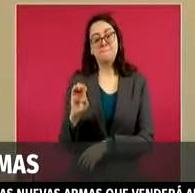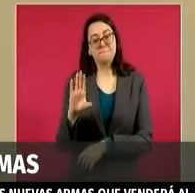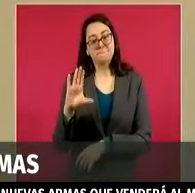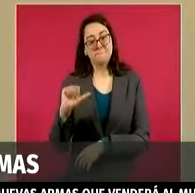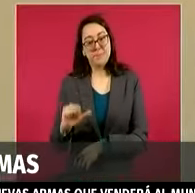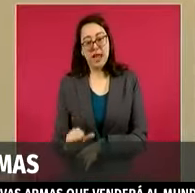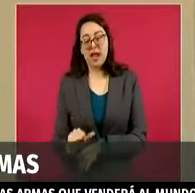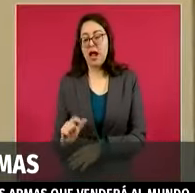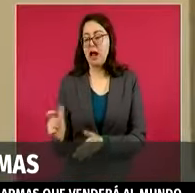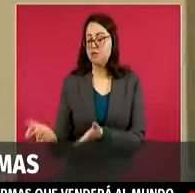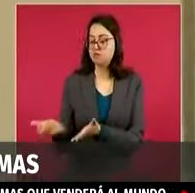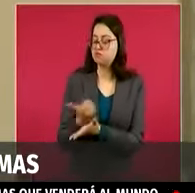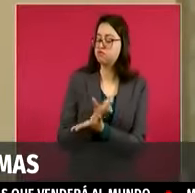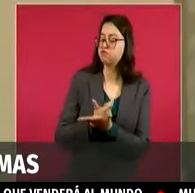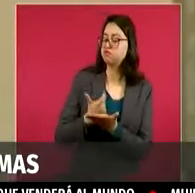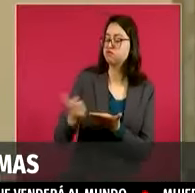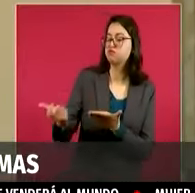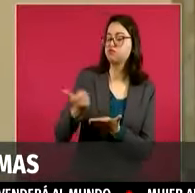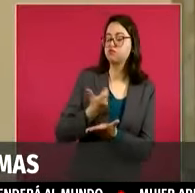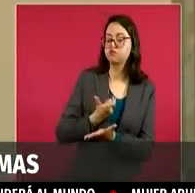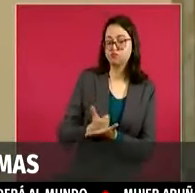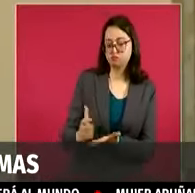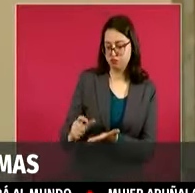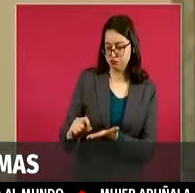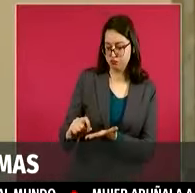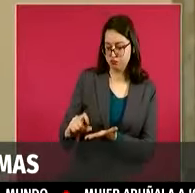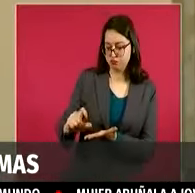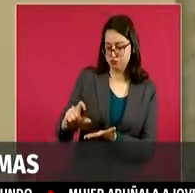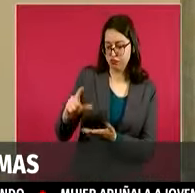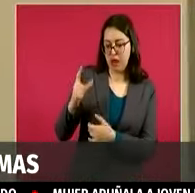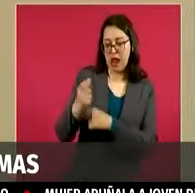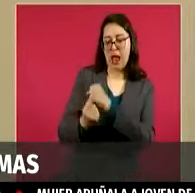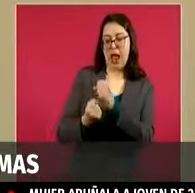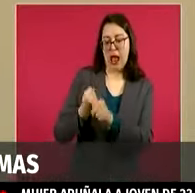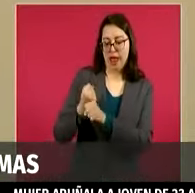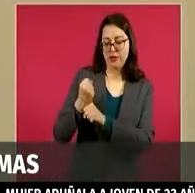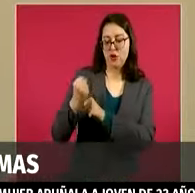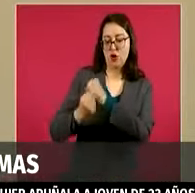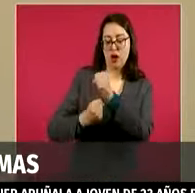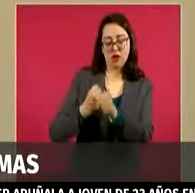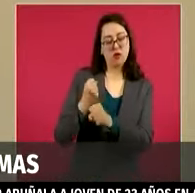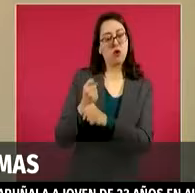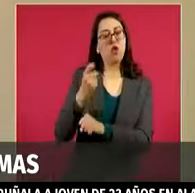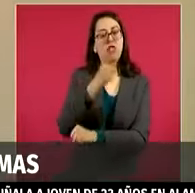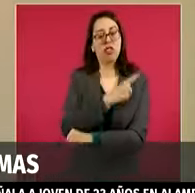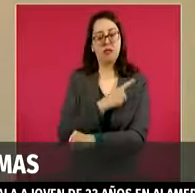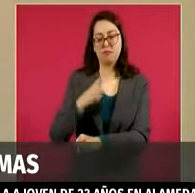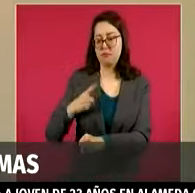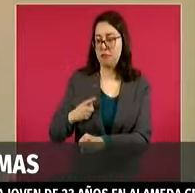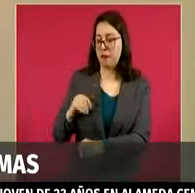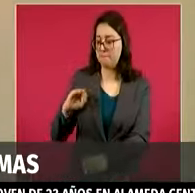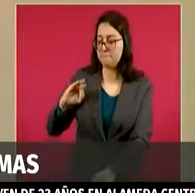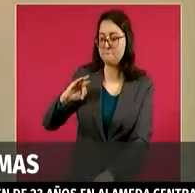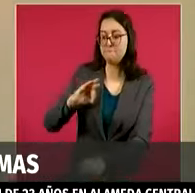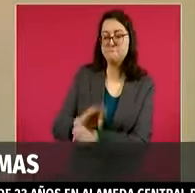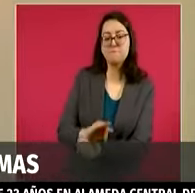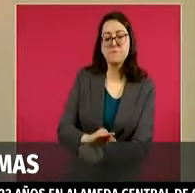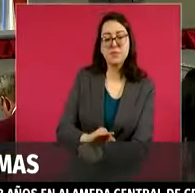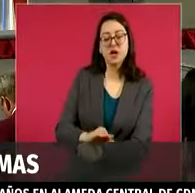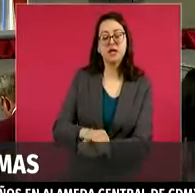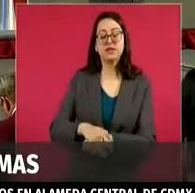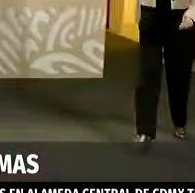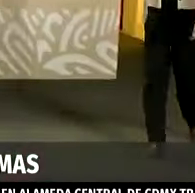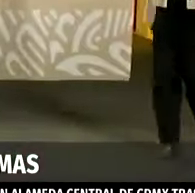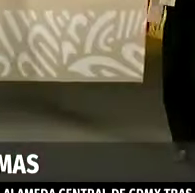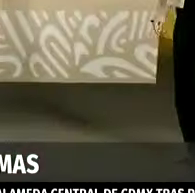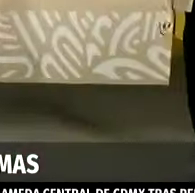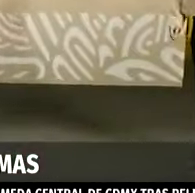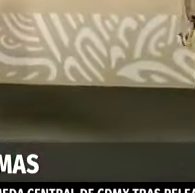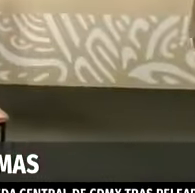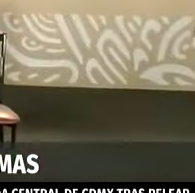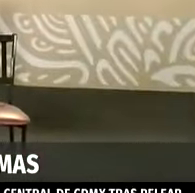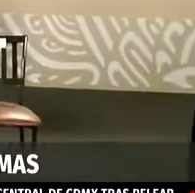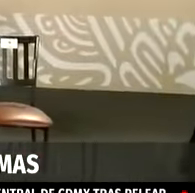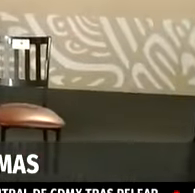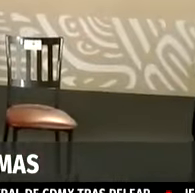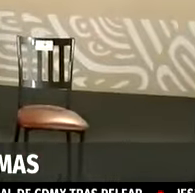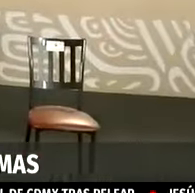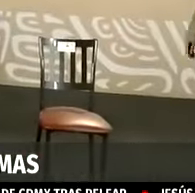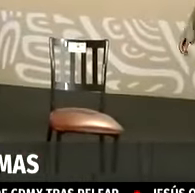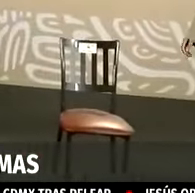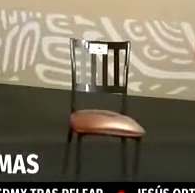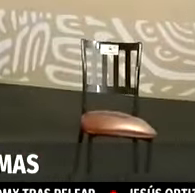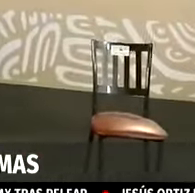y financieros para cubrir toda la gama de funciones que tiene que hacer hoy el INE. Si ahora pasa además a asumir la